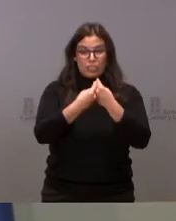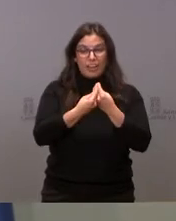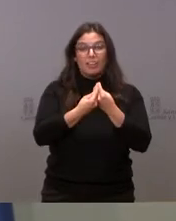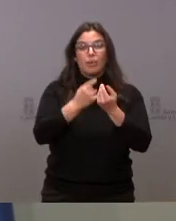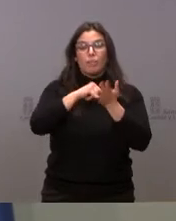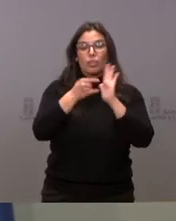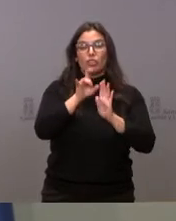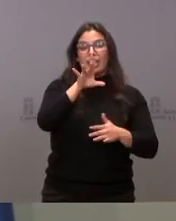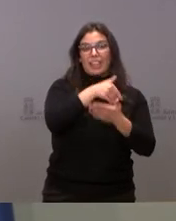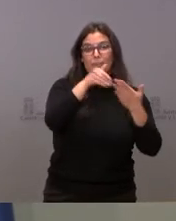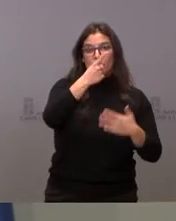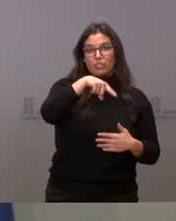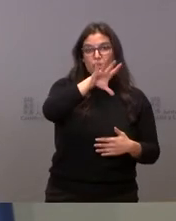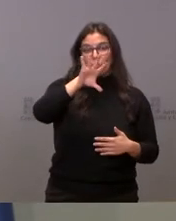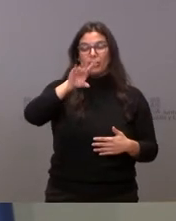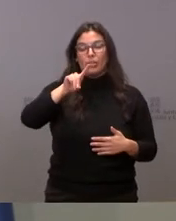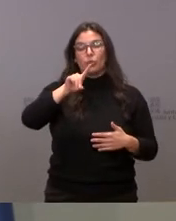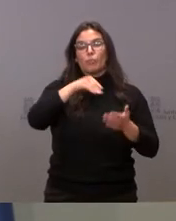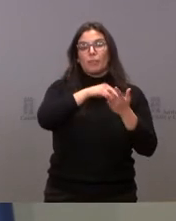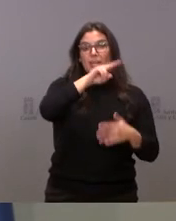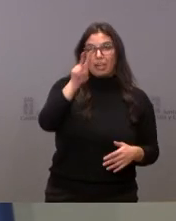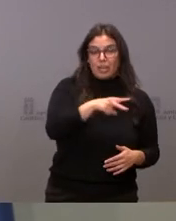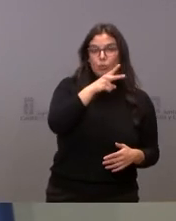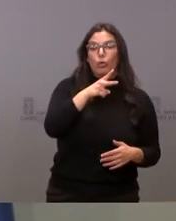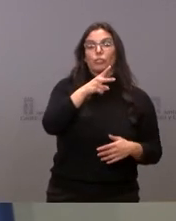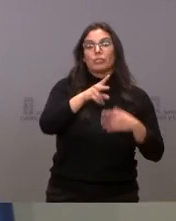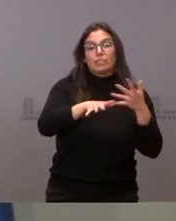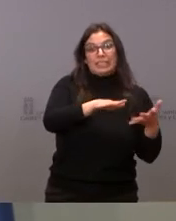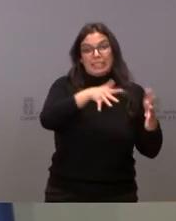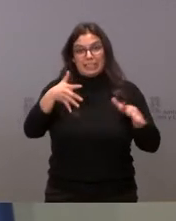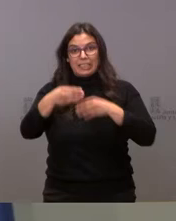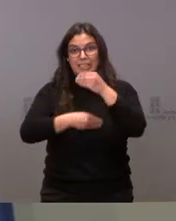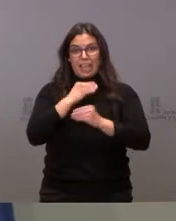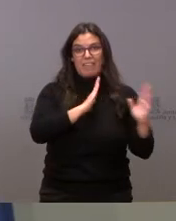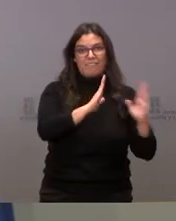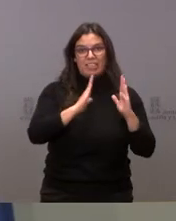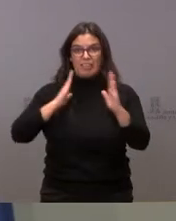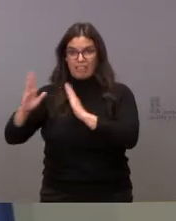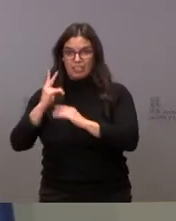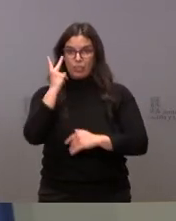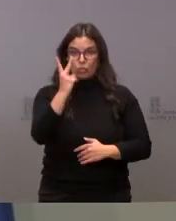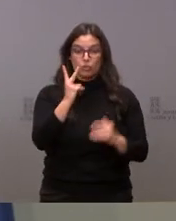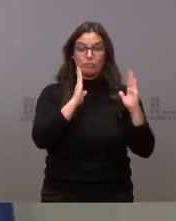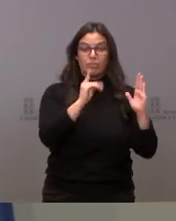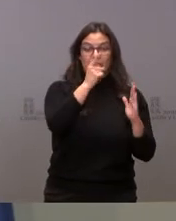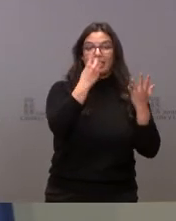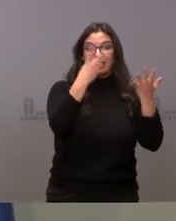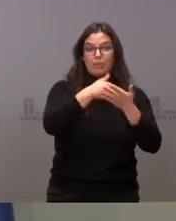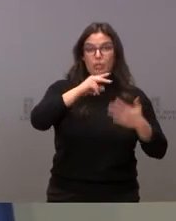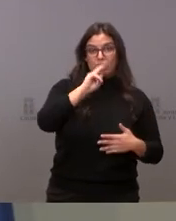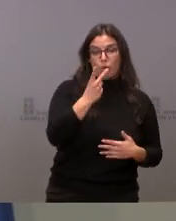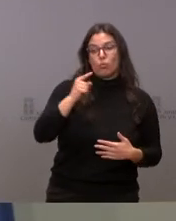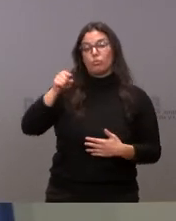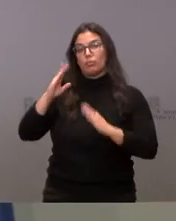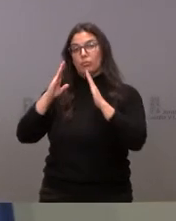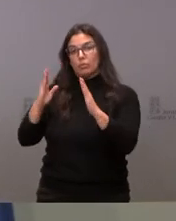total de 15.159.000 euros, que va a ser ejecutado en dos fases. Una primera, por un total de 7 millones de euros, y una segunda,